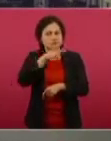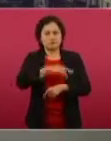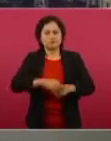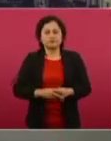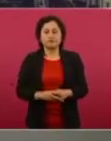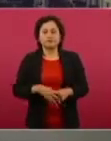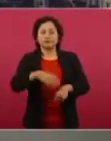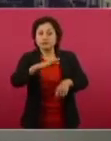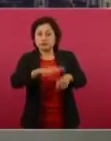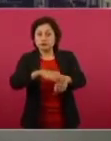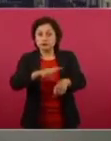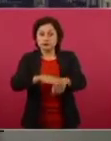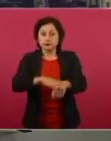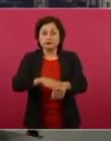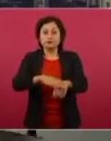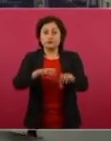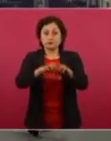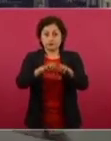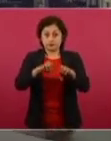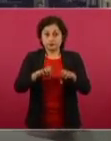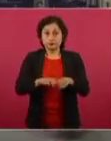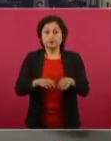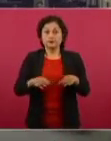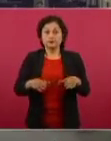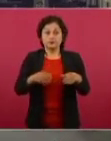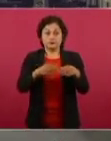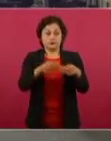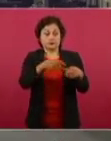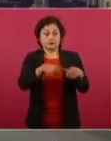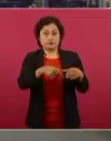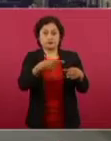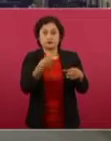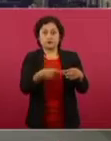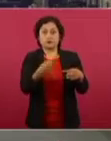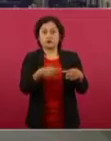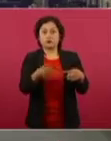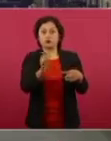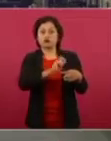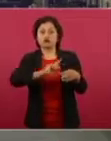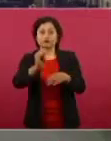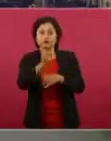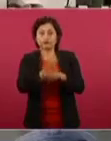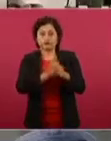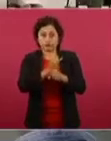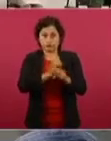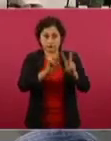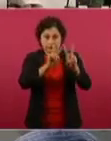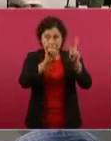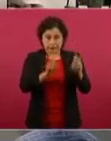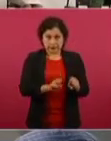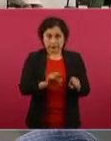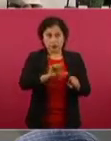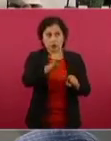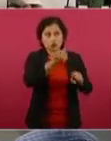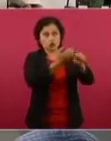tardará a este equipo que han enviado a otros estados para algunos casos específicos?